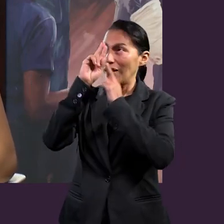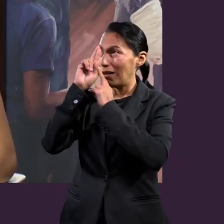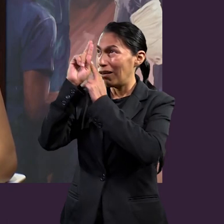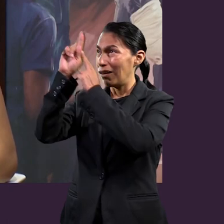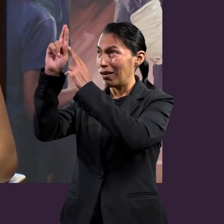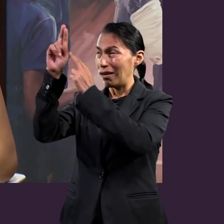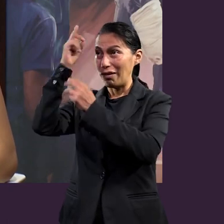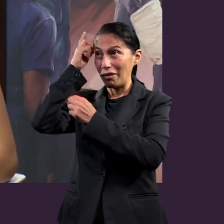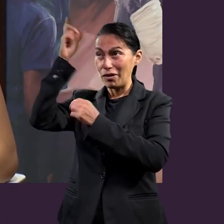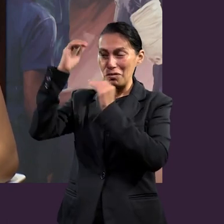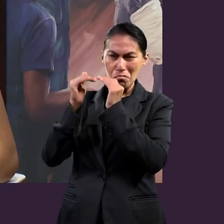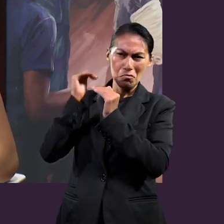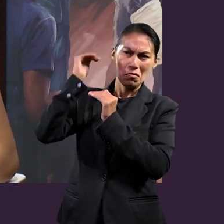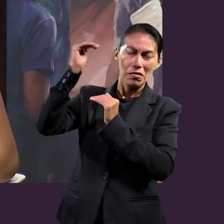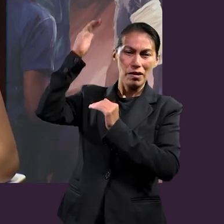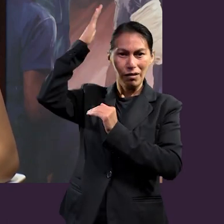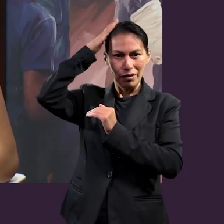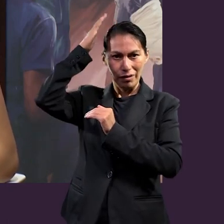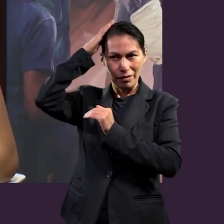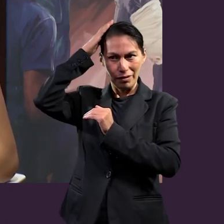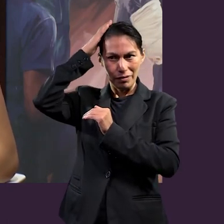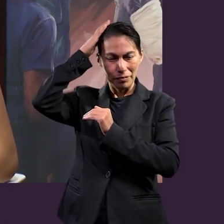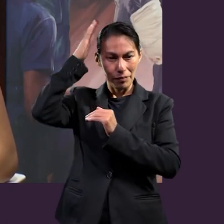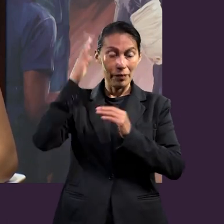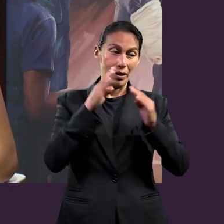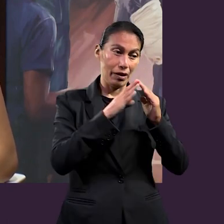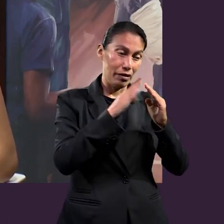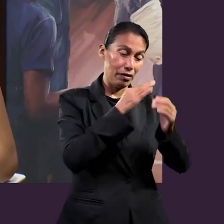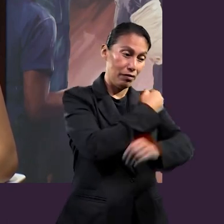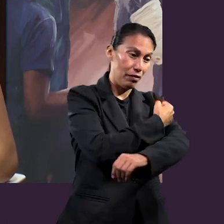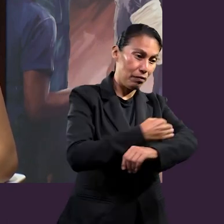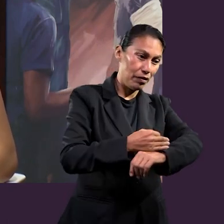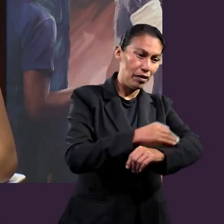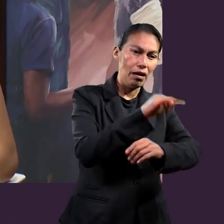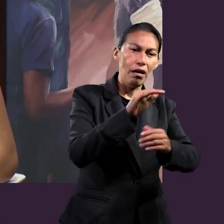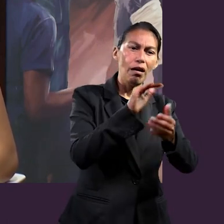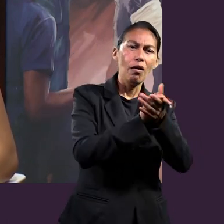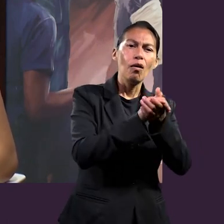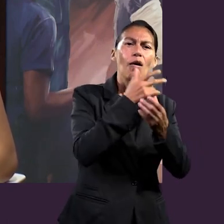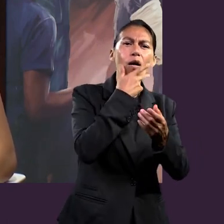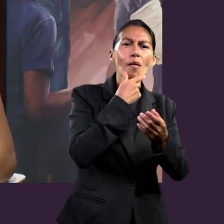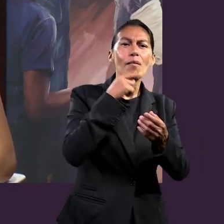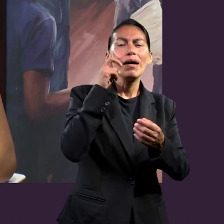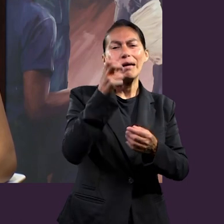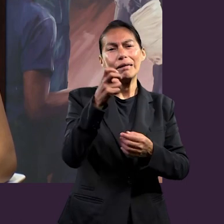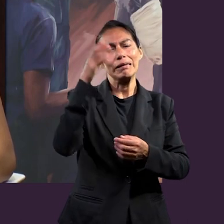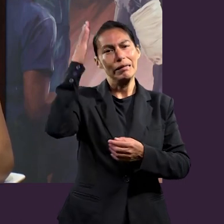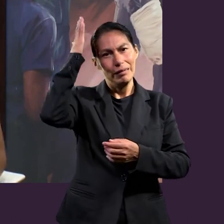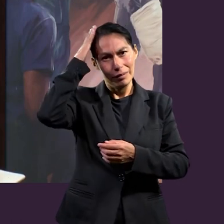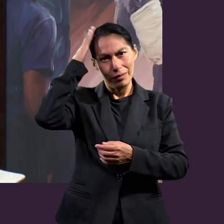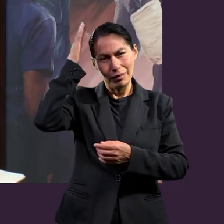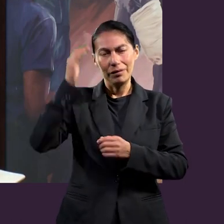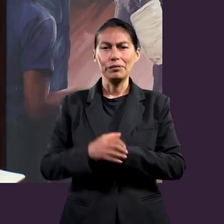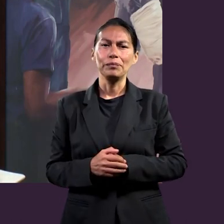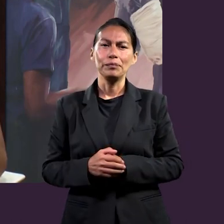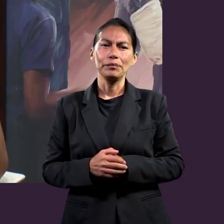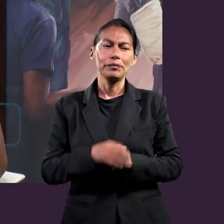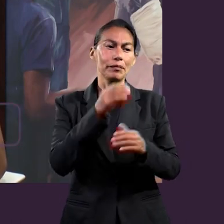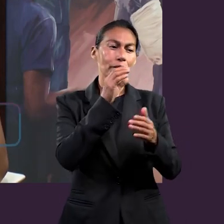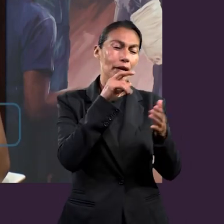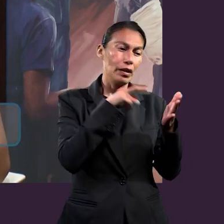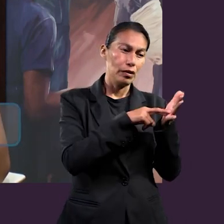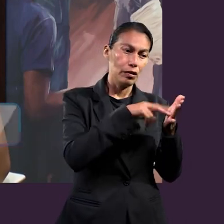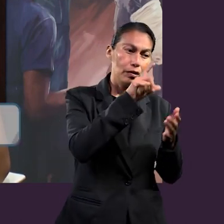que puede decirse que la cabeza del hogar, pues, es el marido, ¿no? Entonces, en el versículo 23